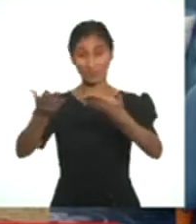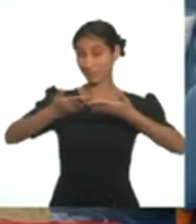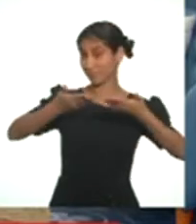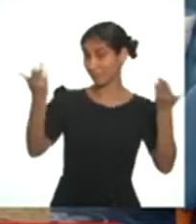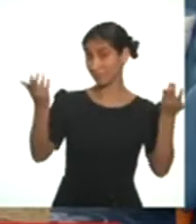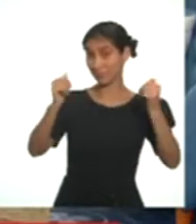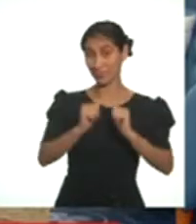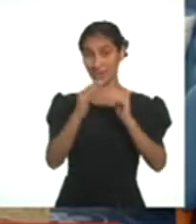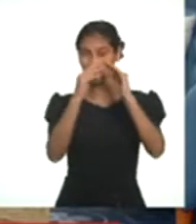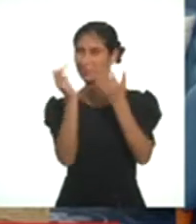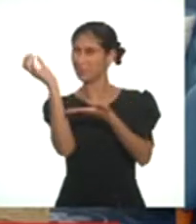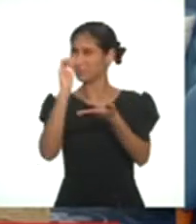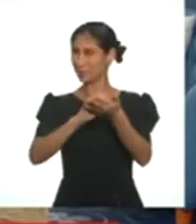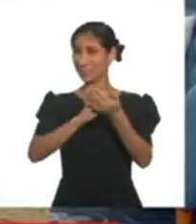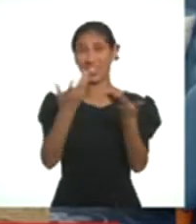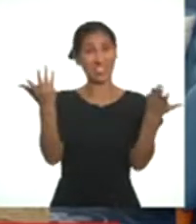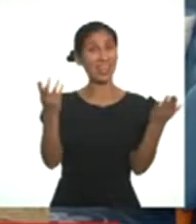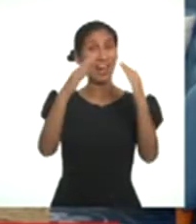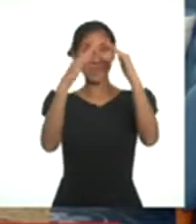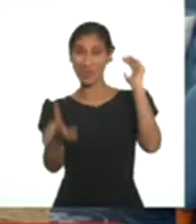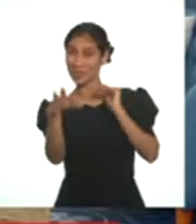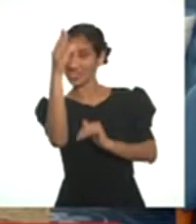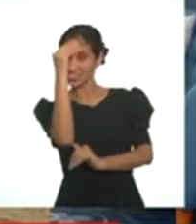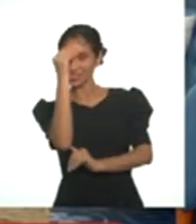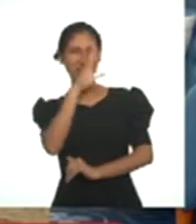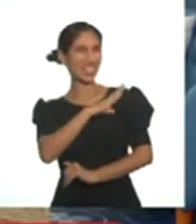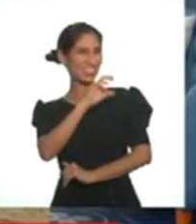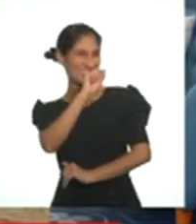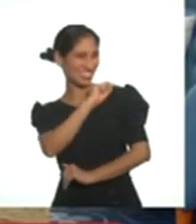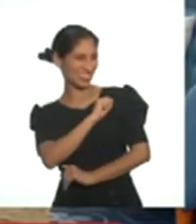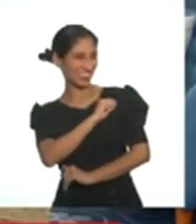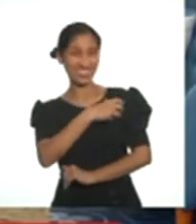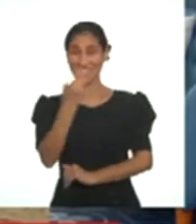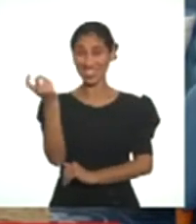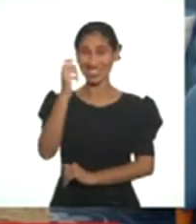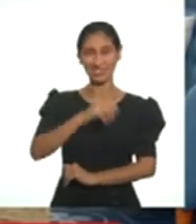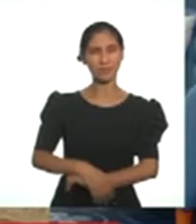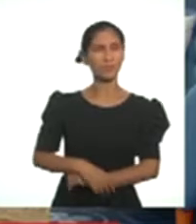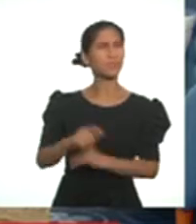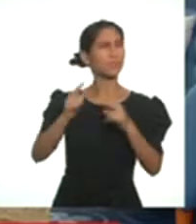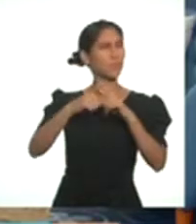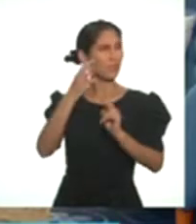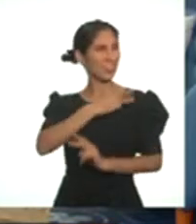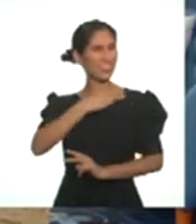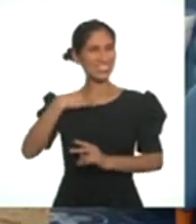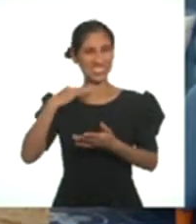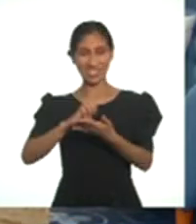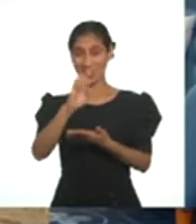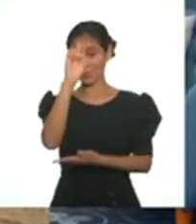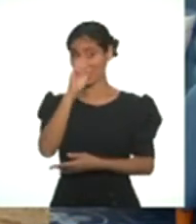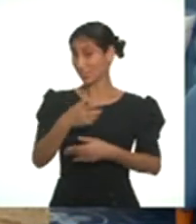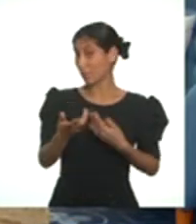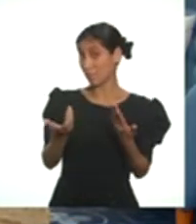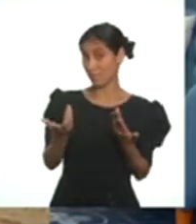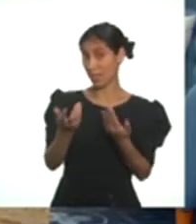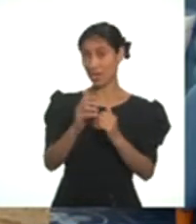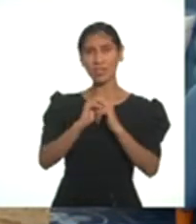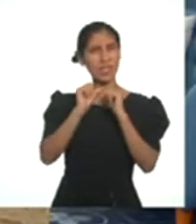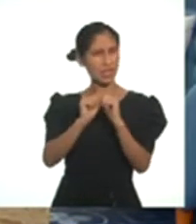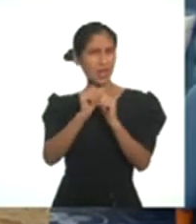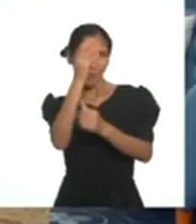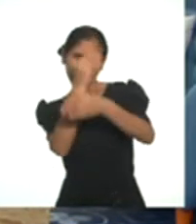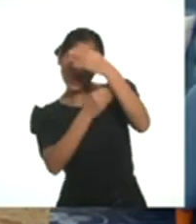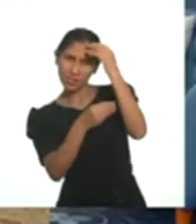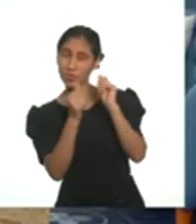Bienvenidas y bienvenidos a un programa más de Aprendo en Casa para Quinto de Secundaria, una iniciativa del Ministerio de Educación